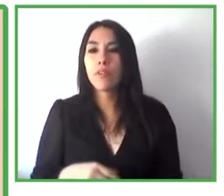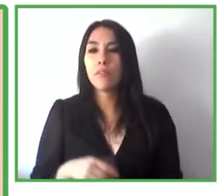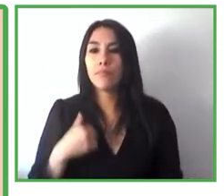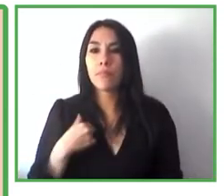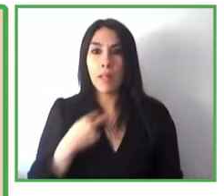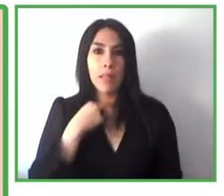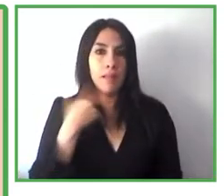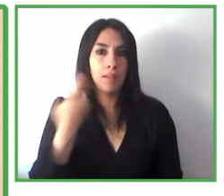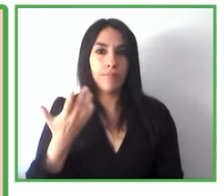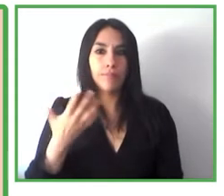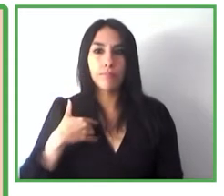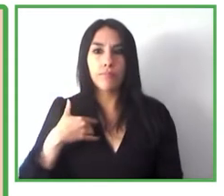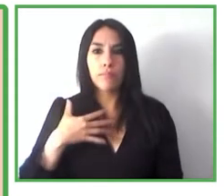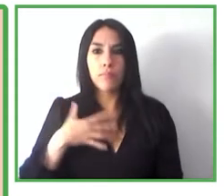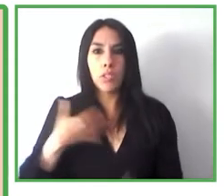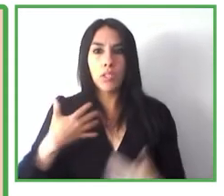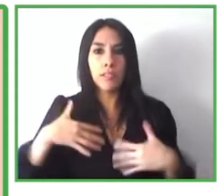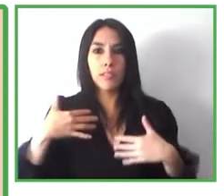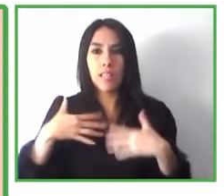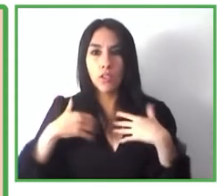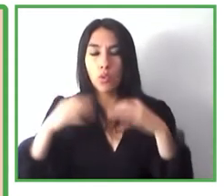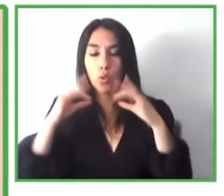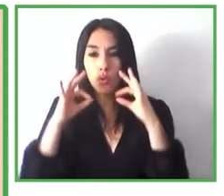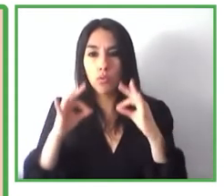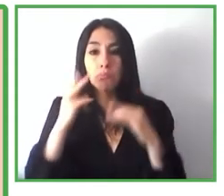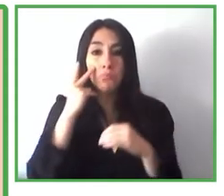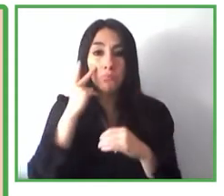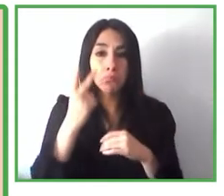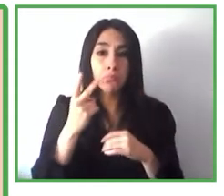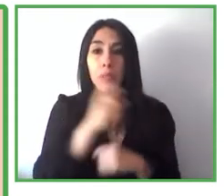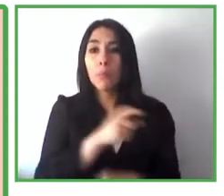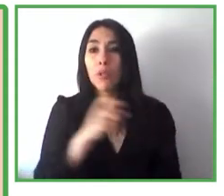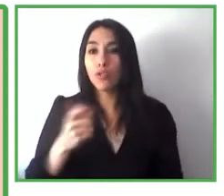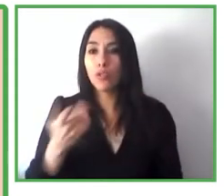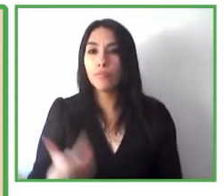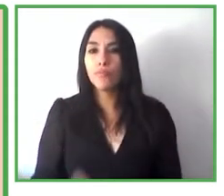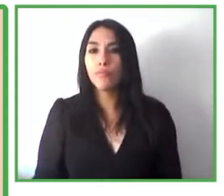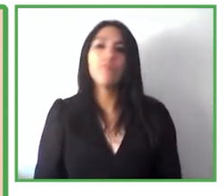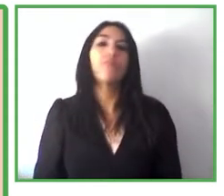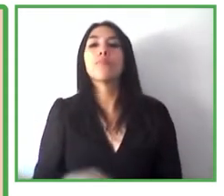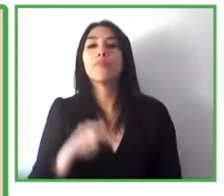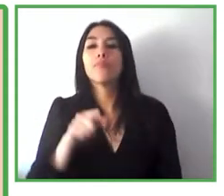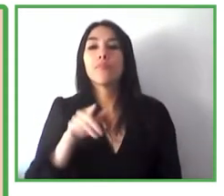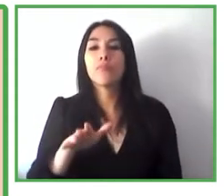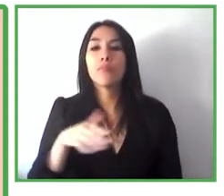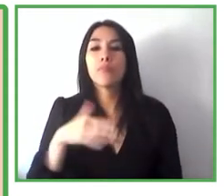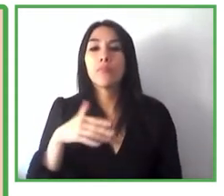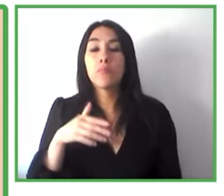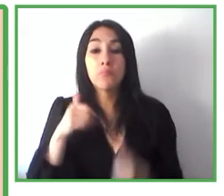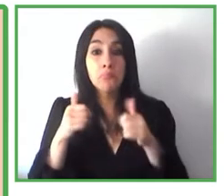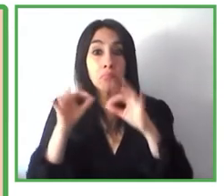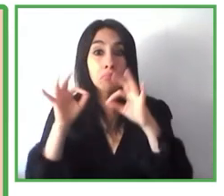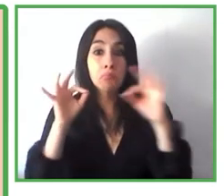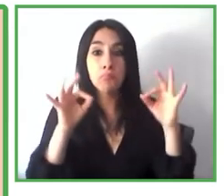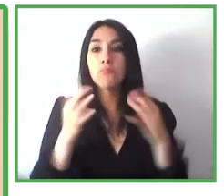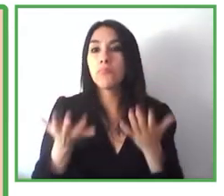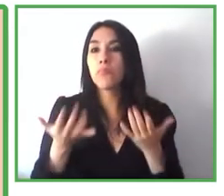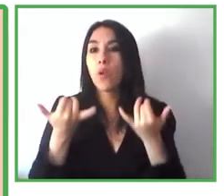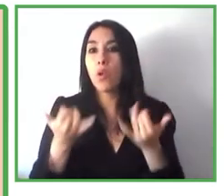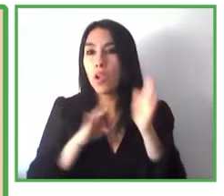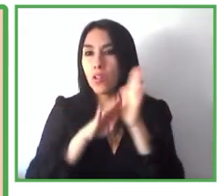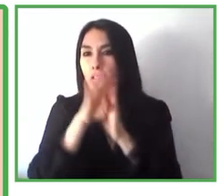percepción de las personas en definitiva en su bienestar con estos datos entonces podemos hacer cambios en el interiorismo